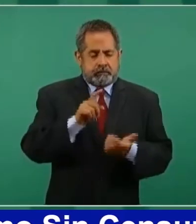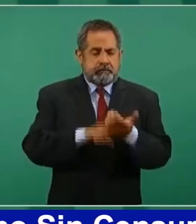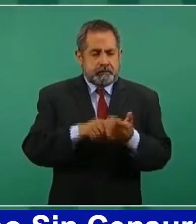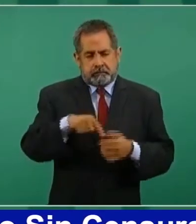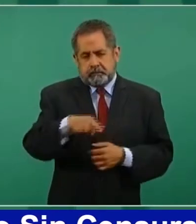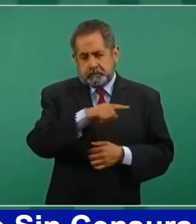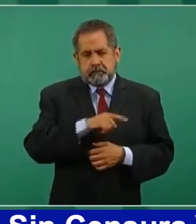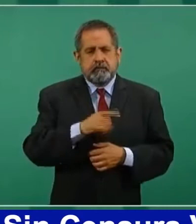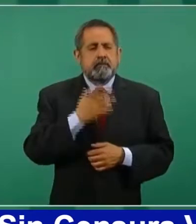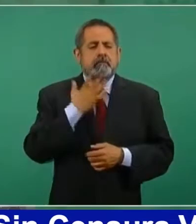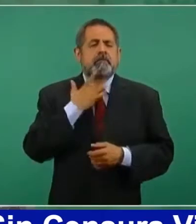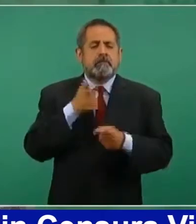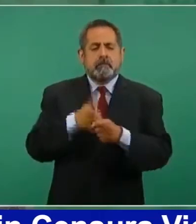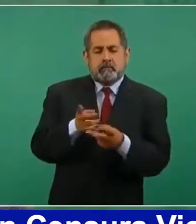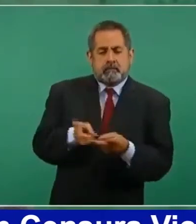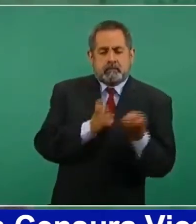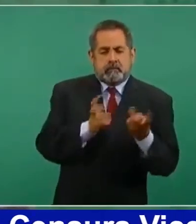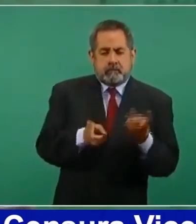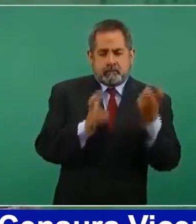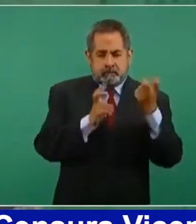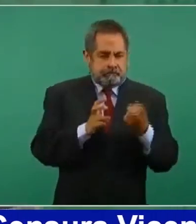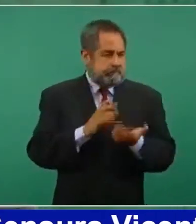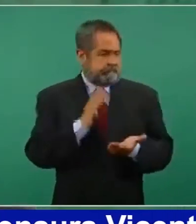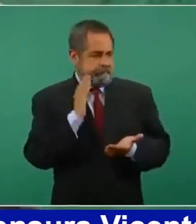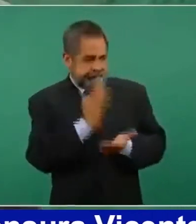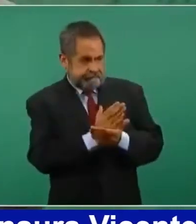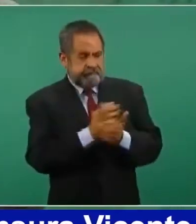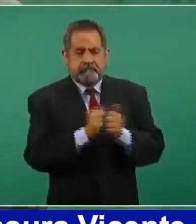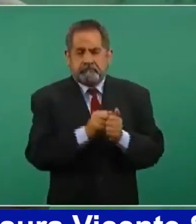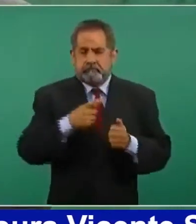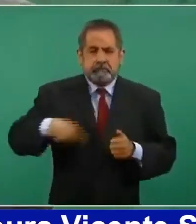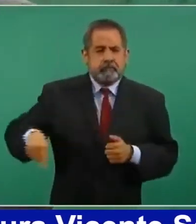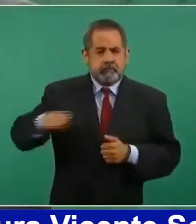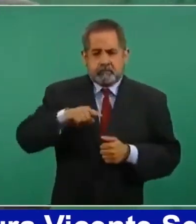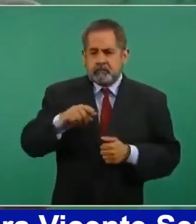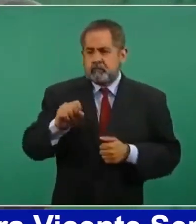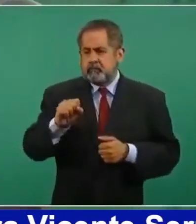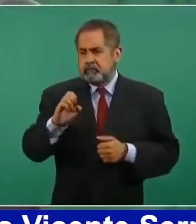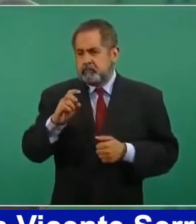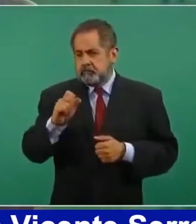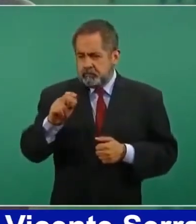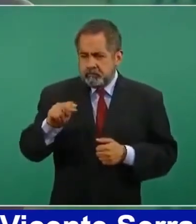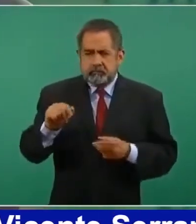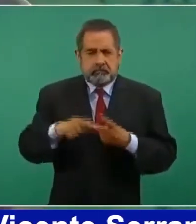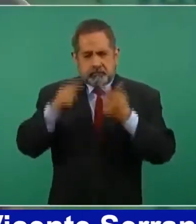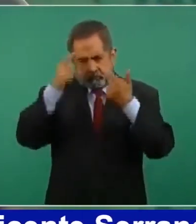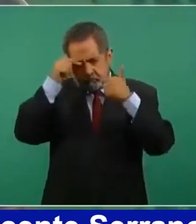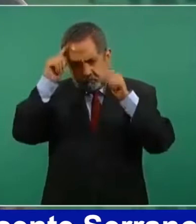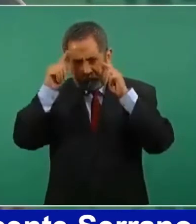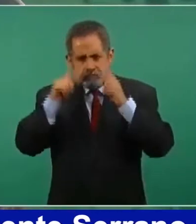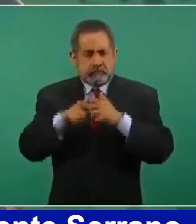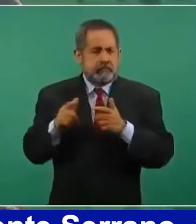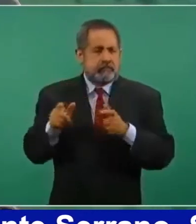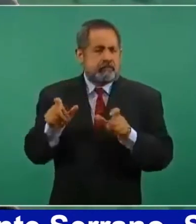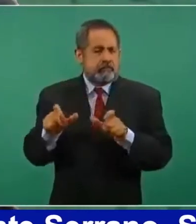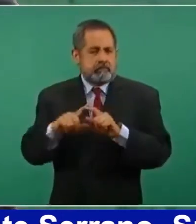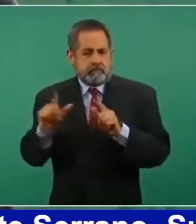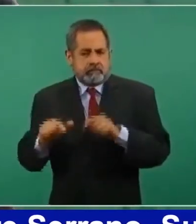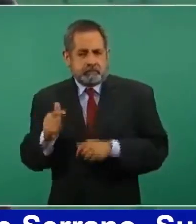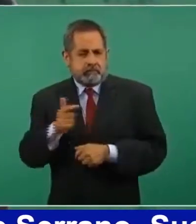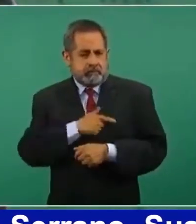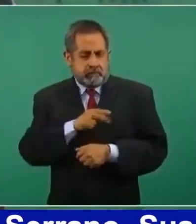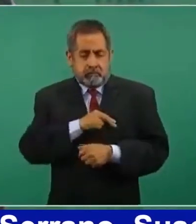el huachicol con el apoyo de la Secretaría de Defensa, de Marina, de la Guardia Nacional, en